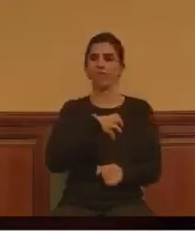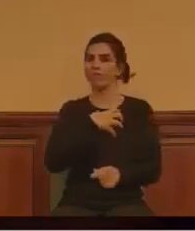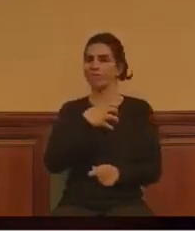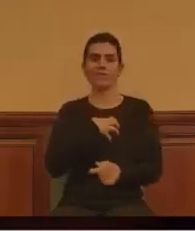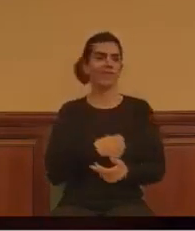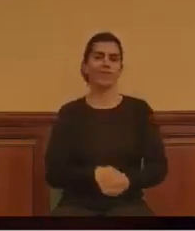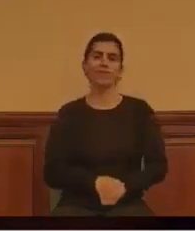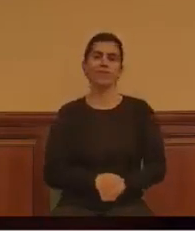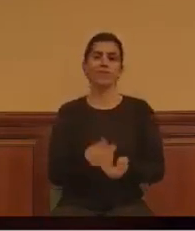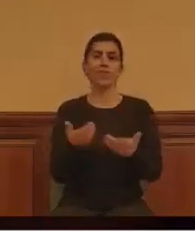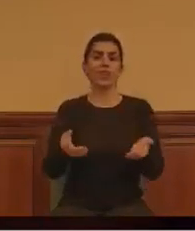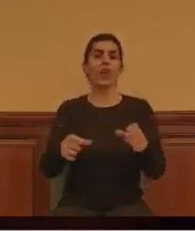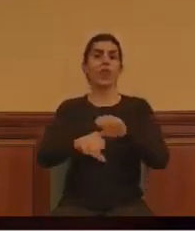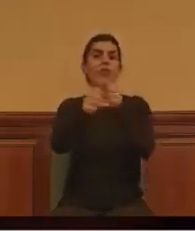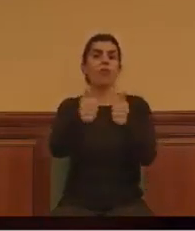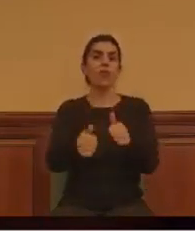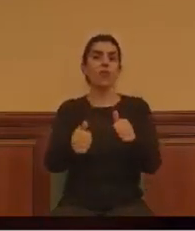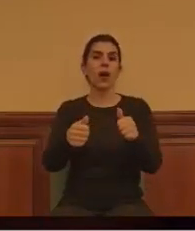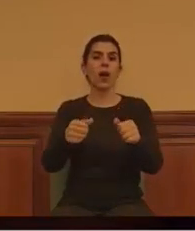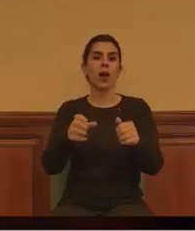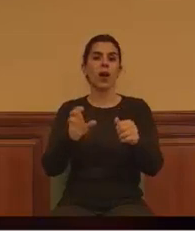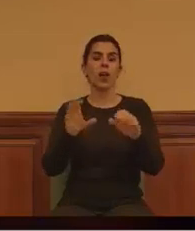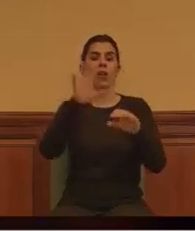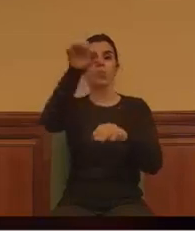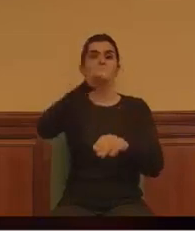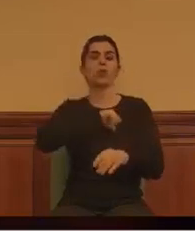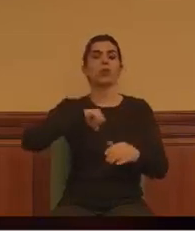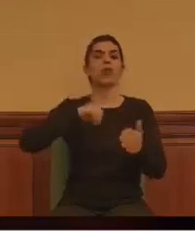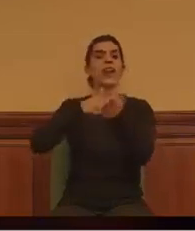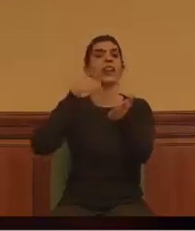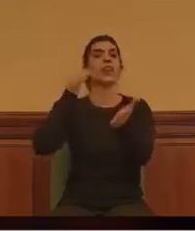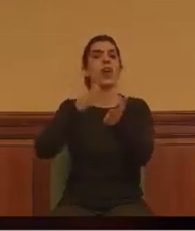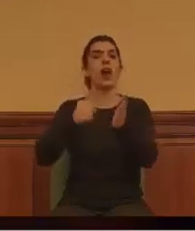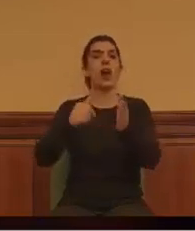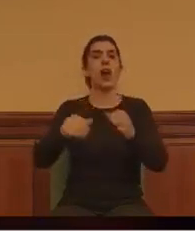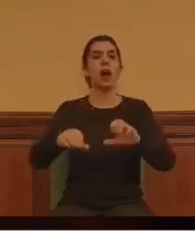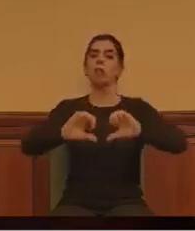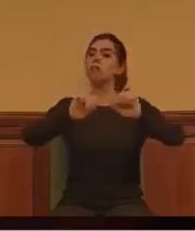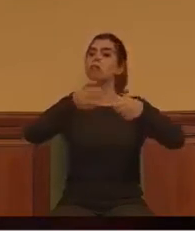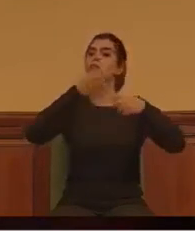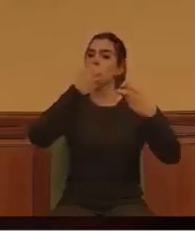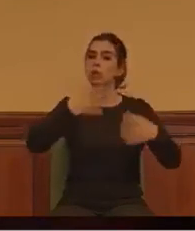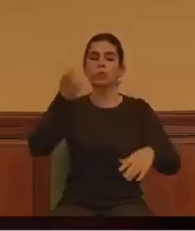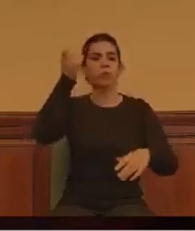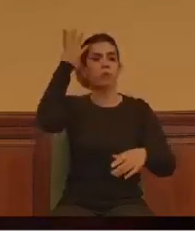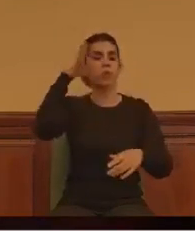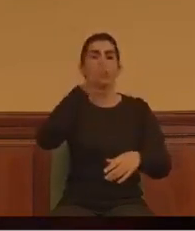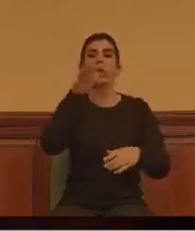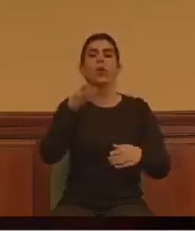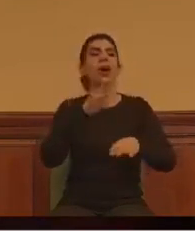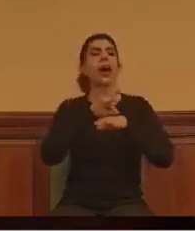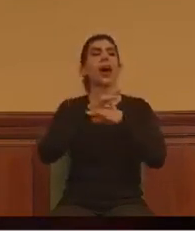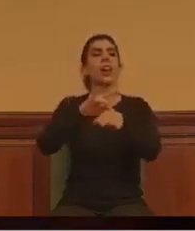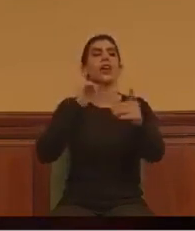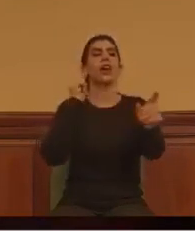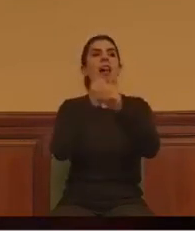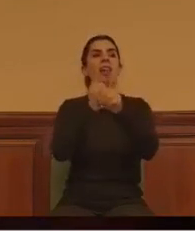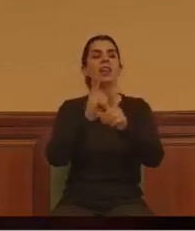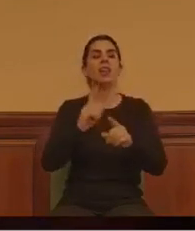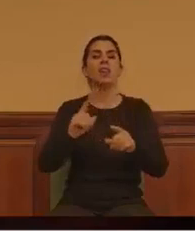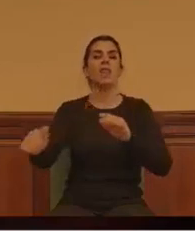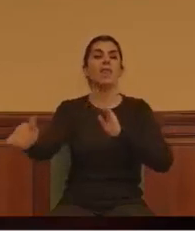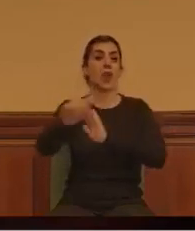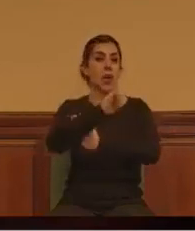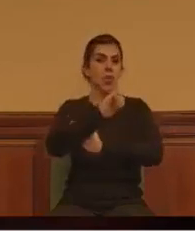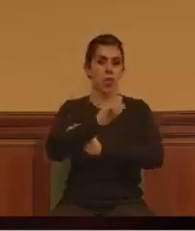en marcha el Gobierno de la Comunidad Autónoma de Valencia, que es el de la creación de una agencia antifraude con su